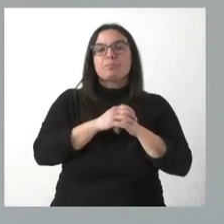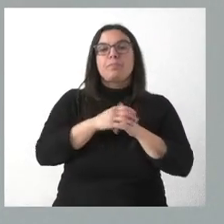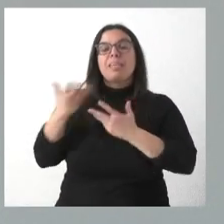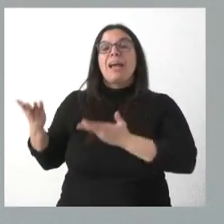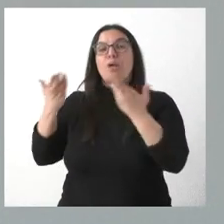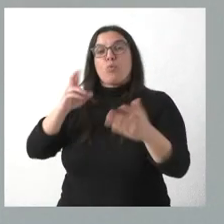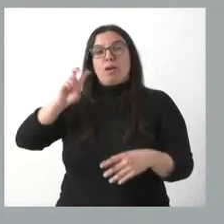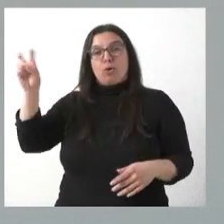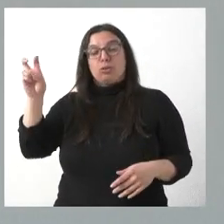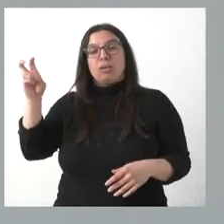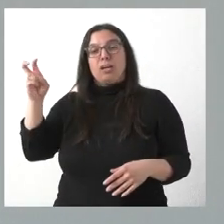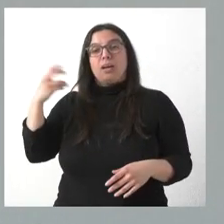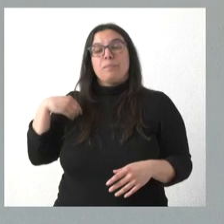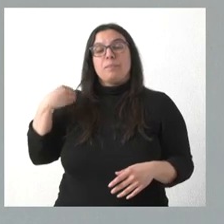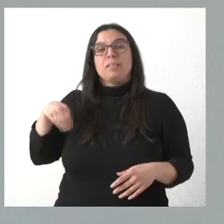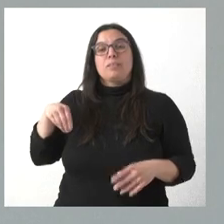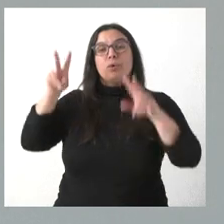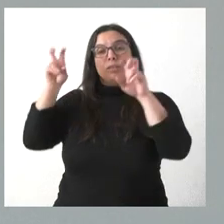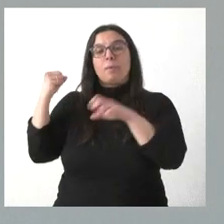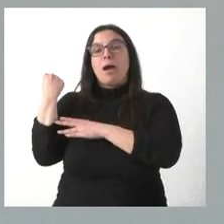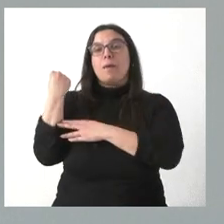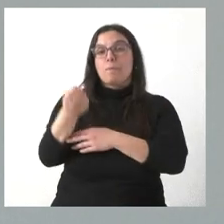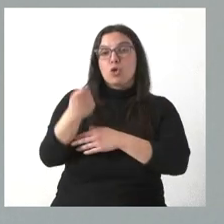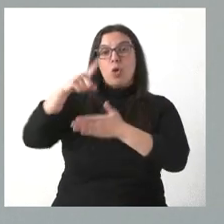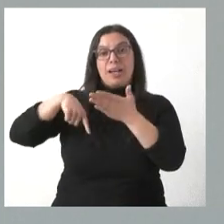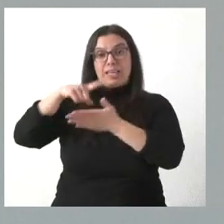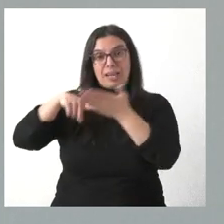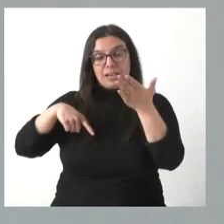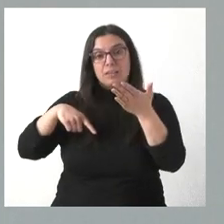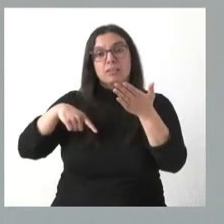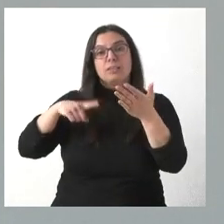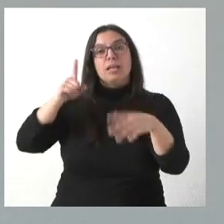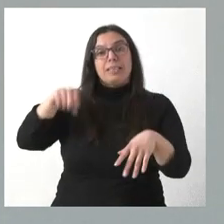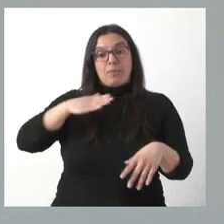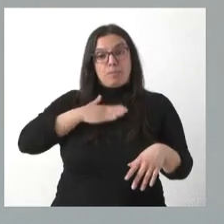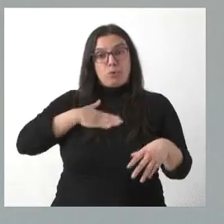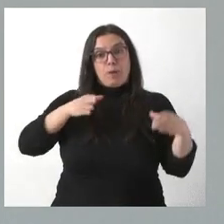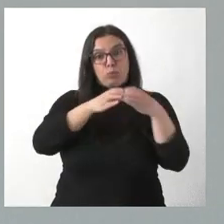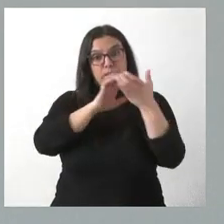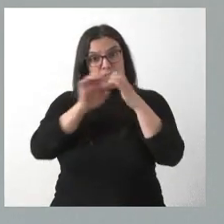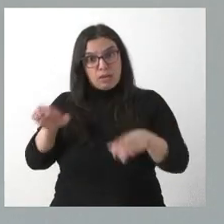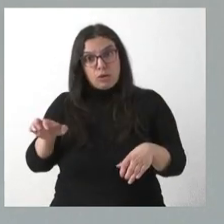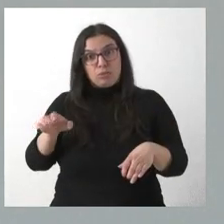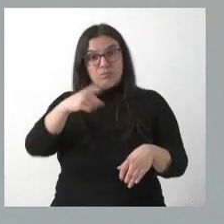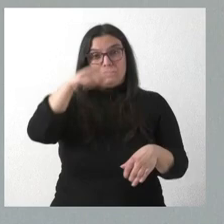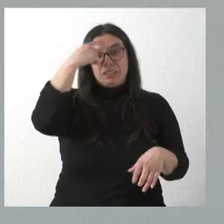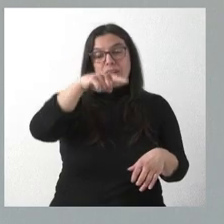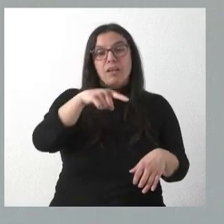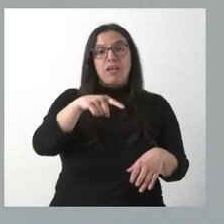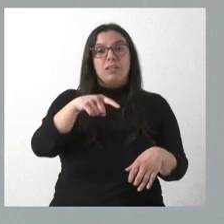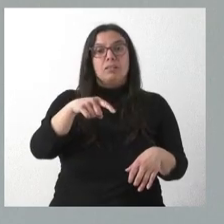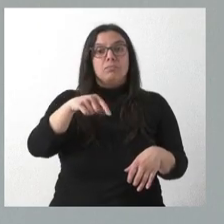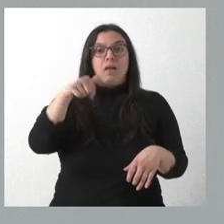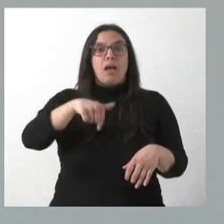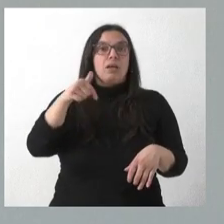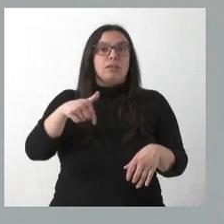ayuda en materia de apoyo al alquiler que también da la Junta de Castilla y León y que saben ustedes que aquí no